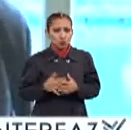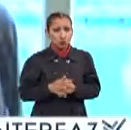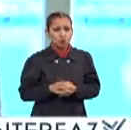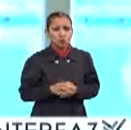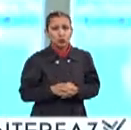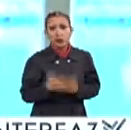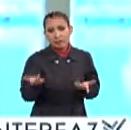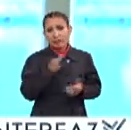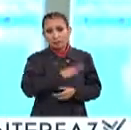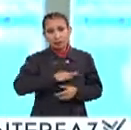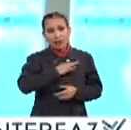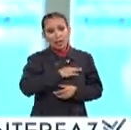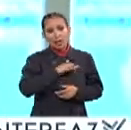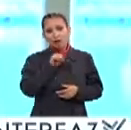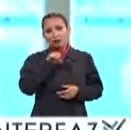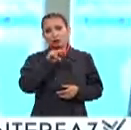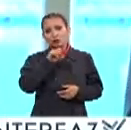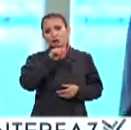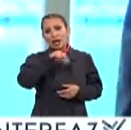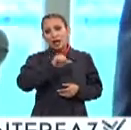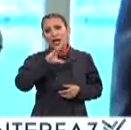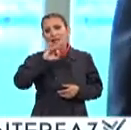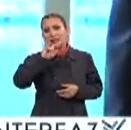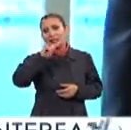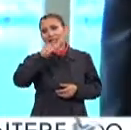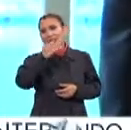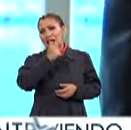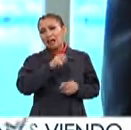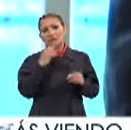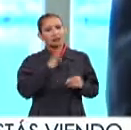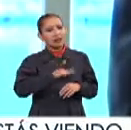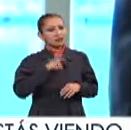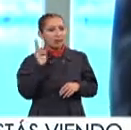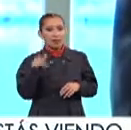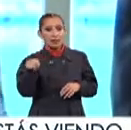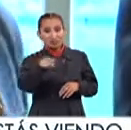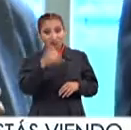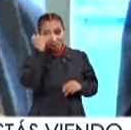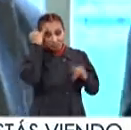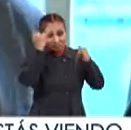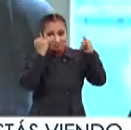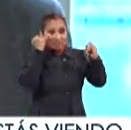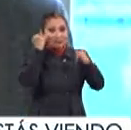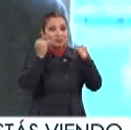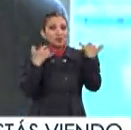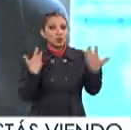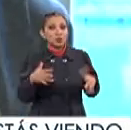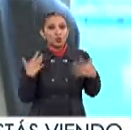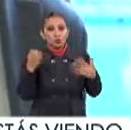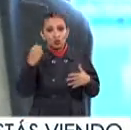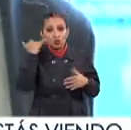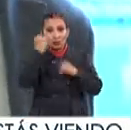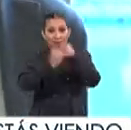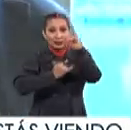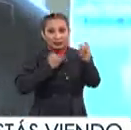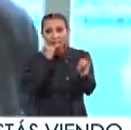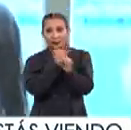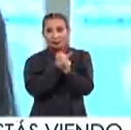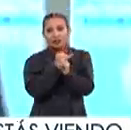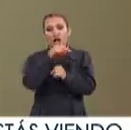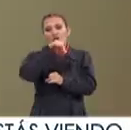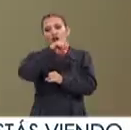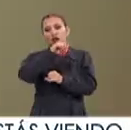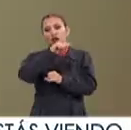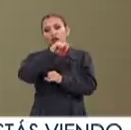Y felicitar Susana, Cintia Muchísimas felicidades Por este coloquio internacional De